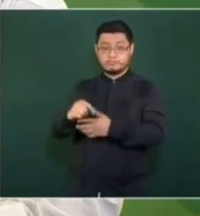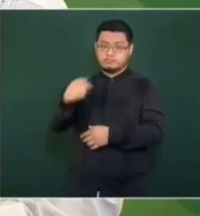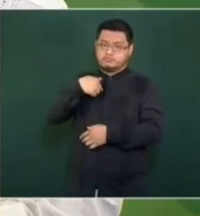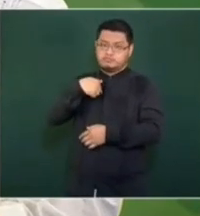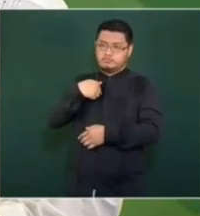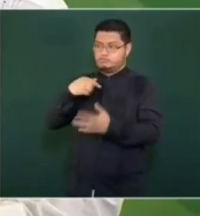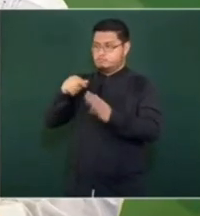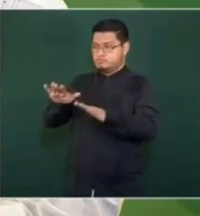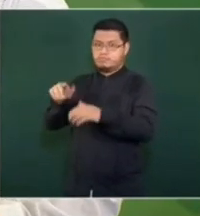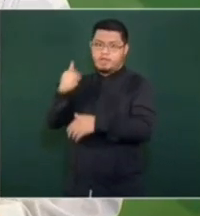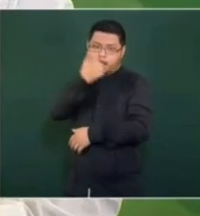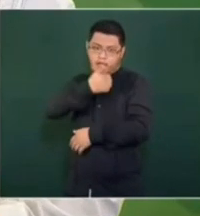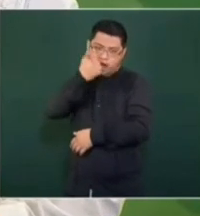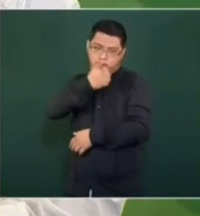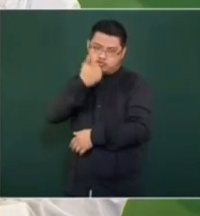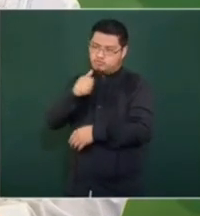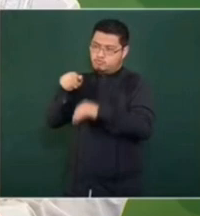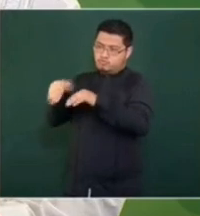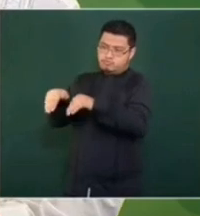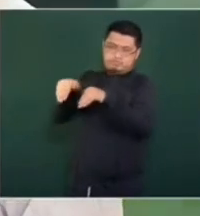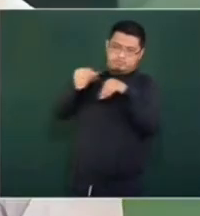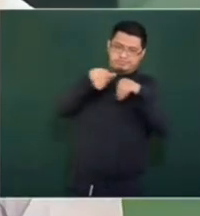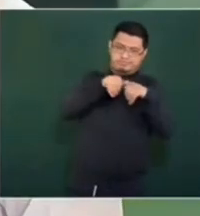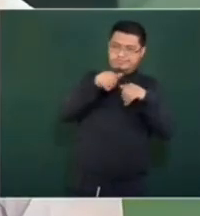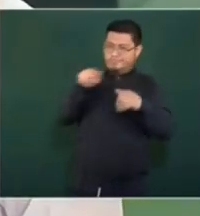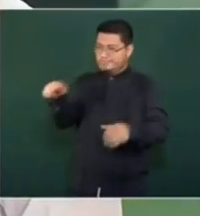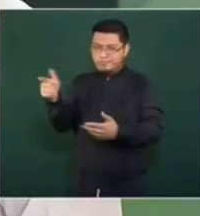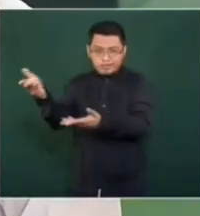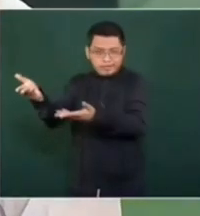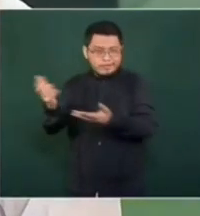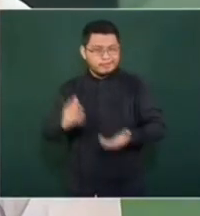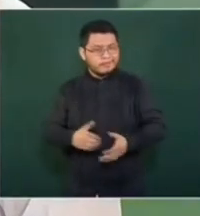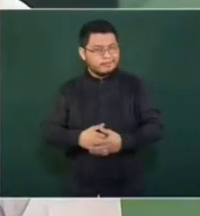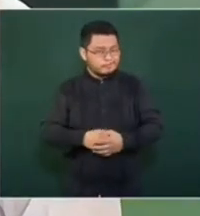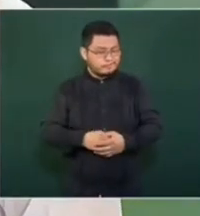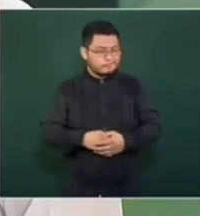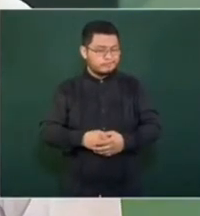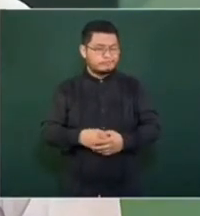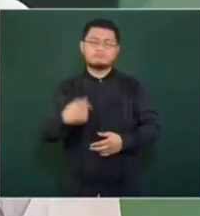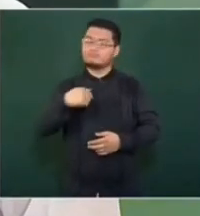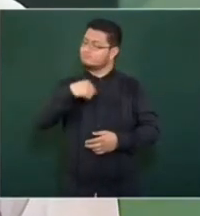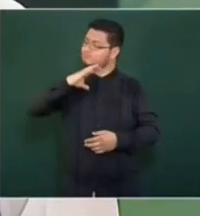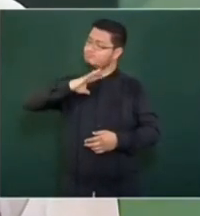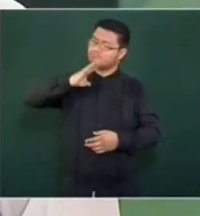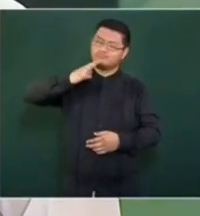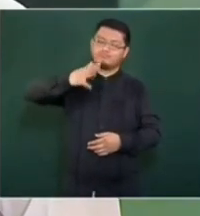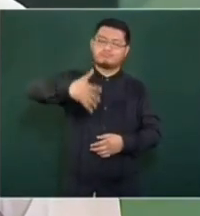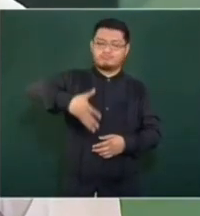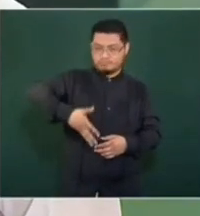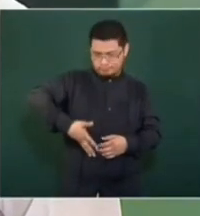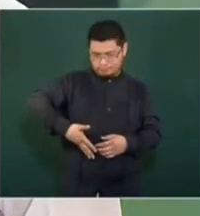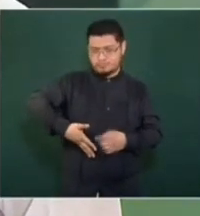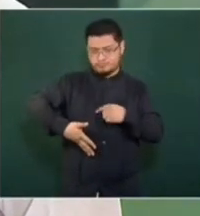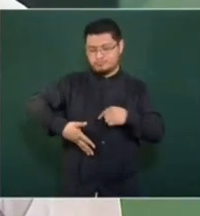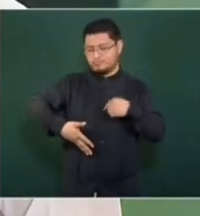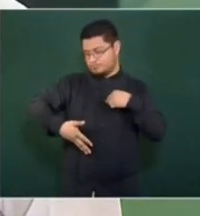la UNAM, me siento muy orgulloso de haber estudiado